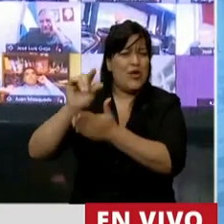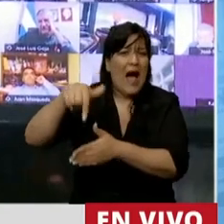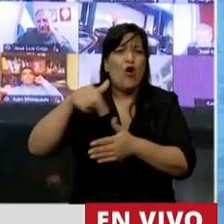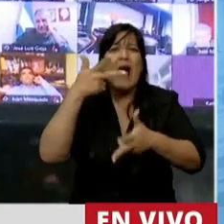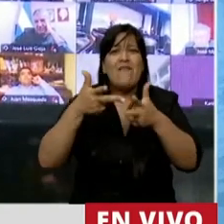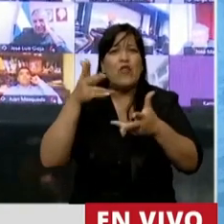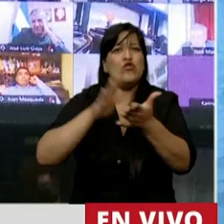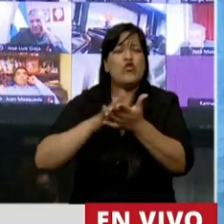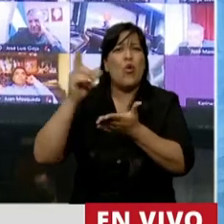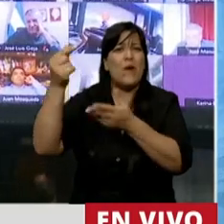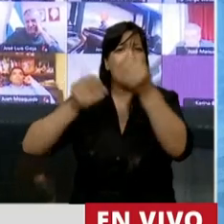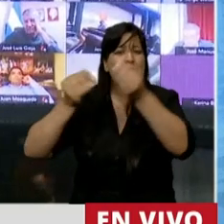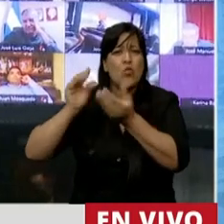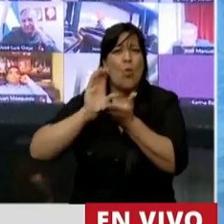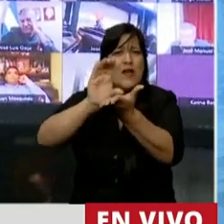mínimos.